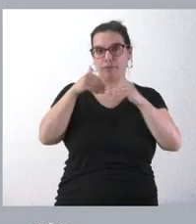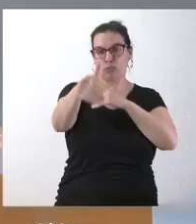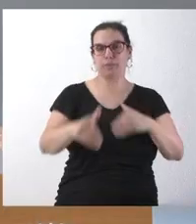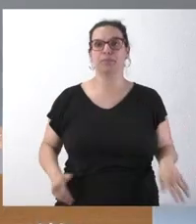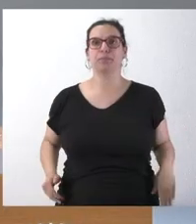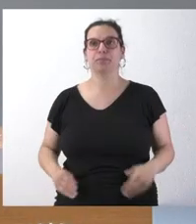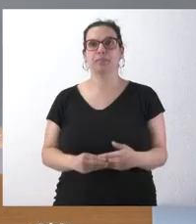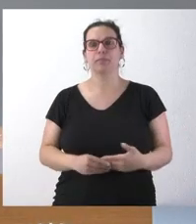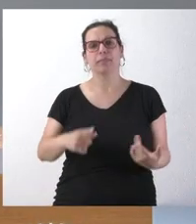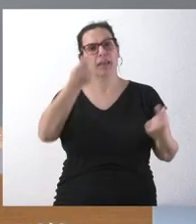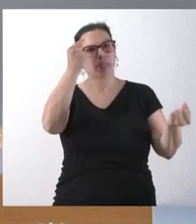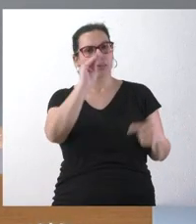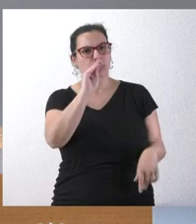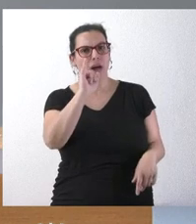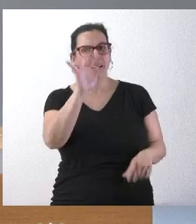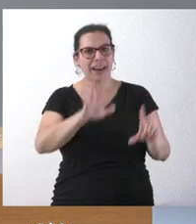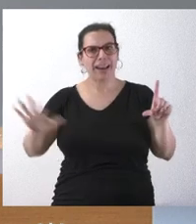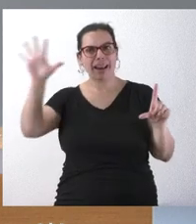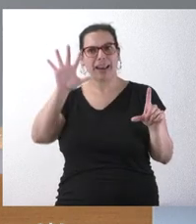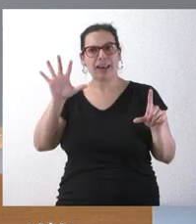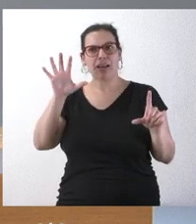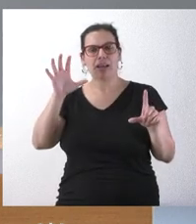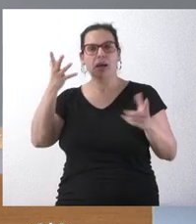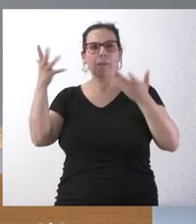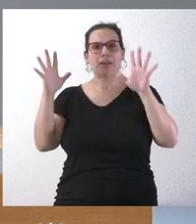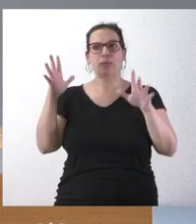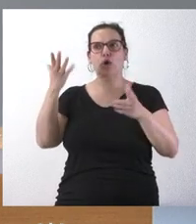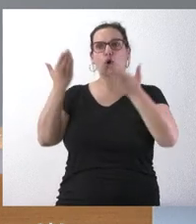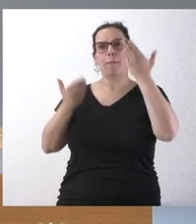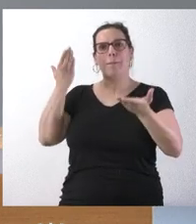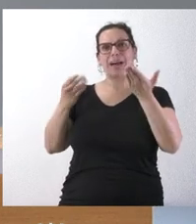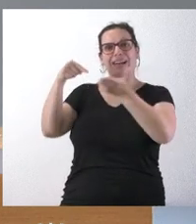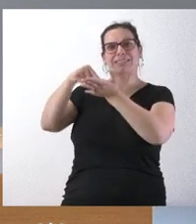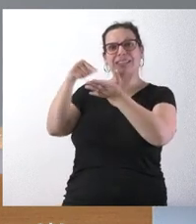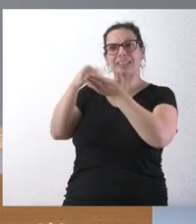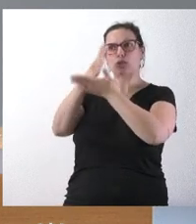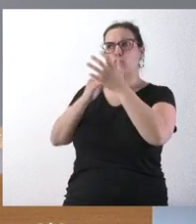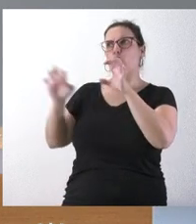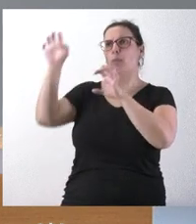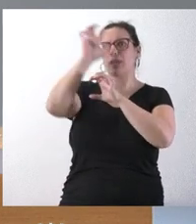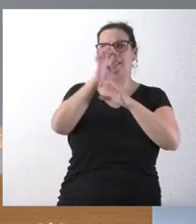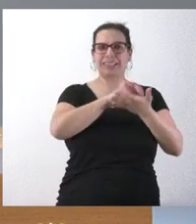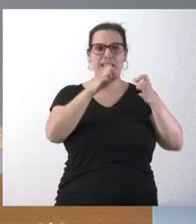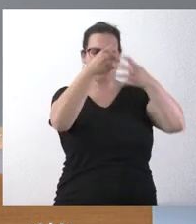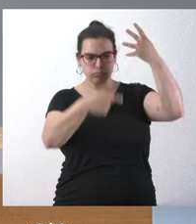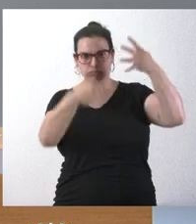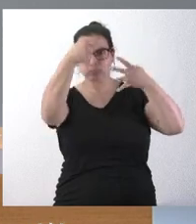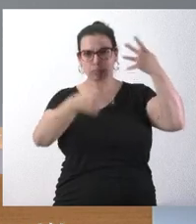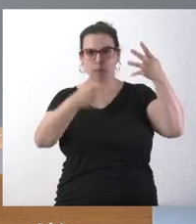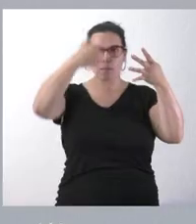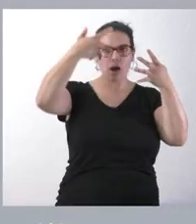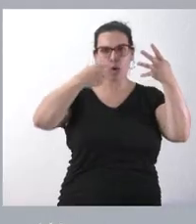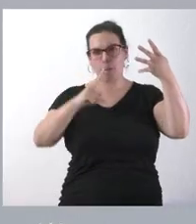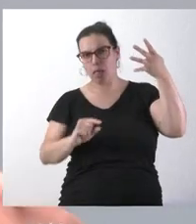Sí, y tienen el dato de a nivel nacional Castilla y León, más o menos, donde se sitúa en el ranking de las comunidades del precio de las tasas.